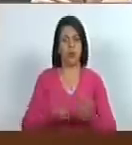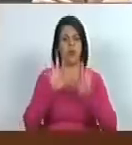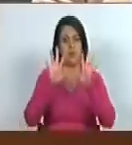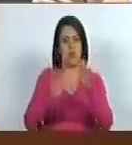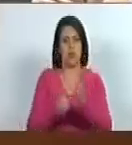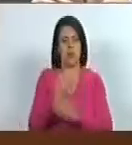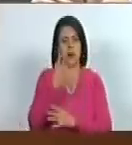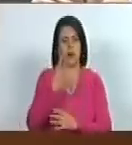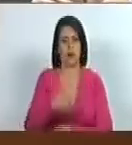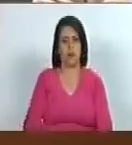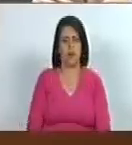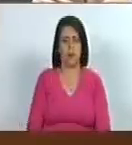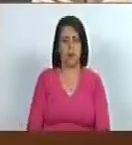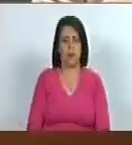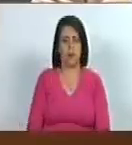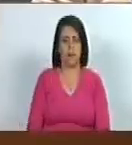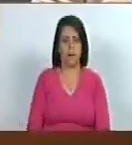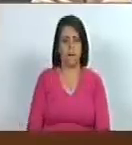mayo